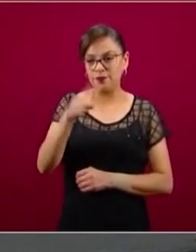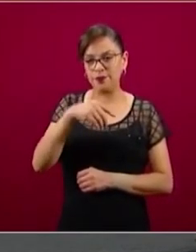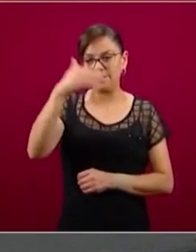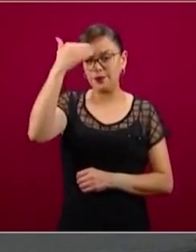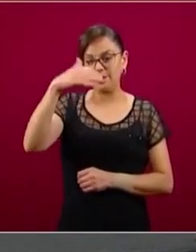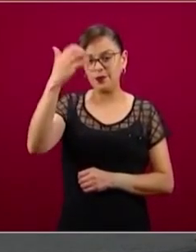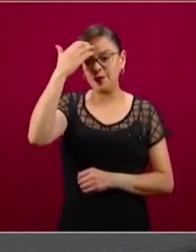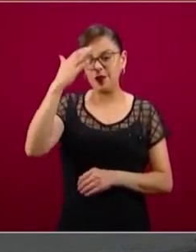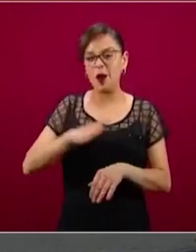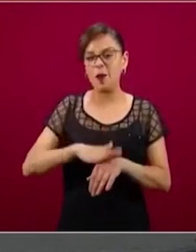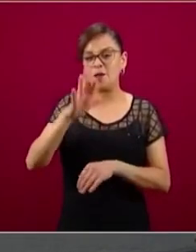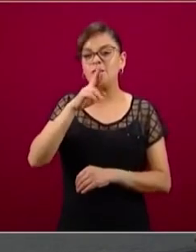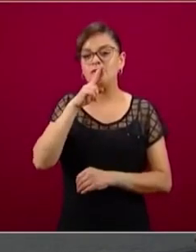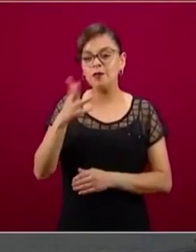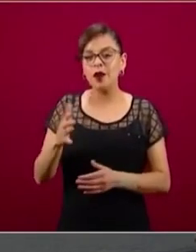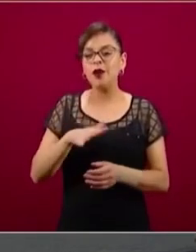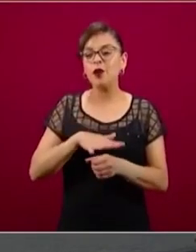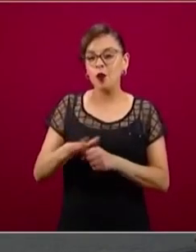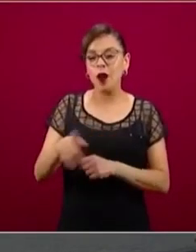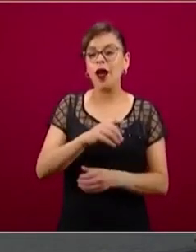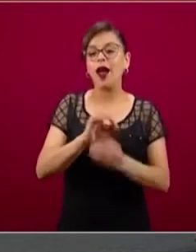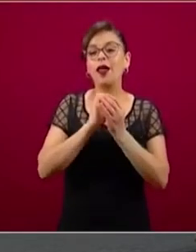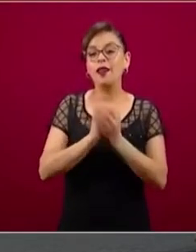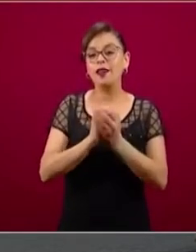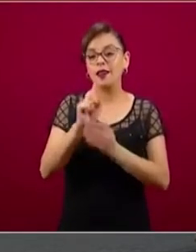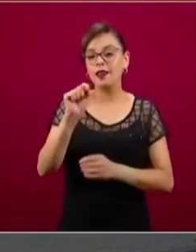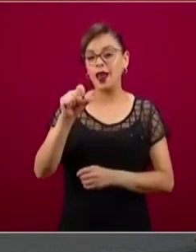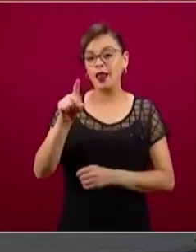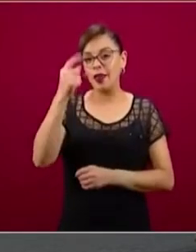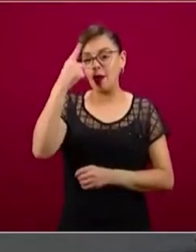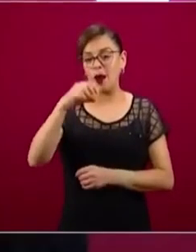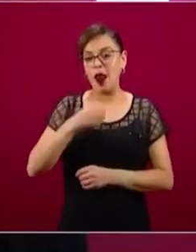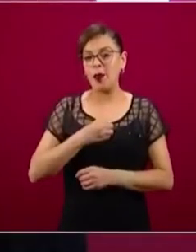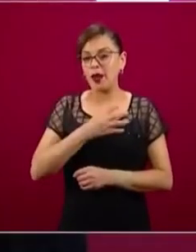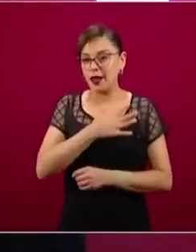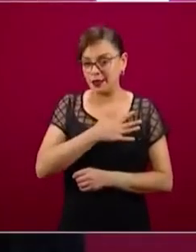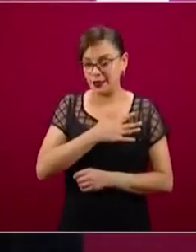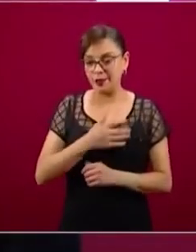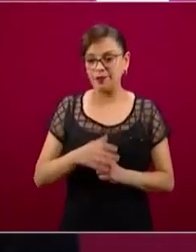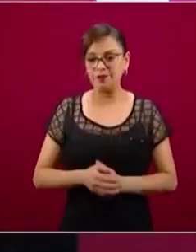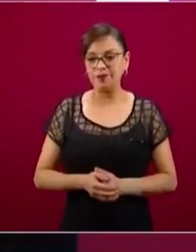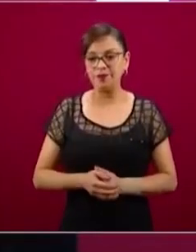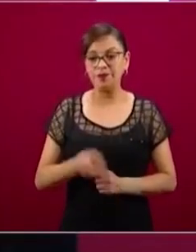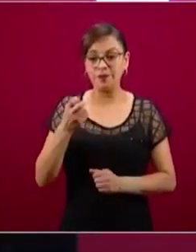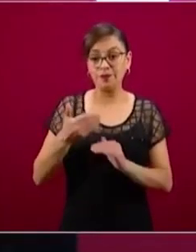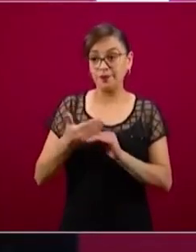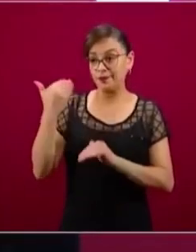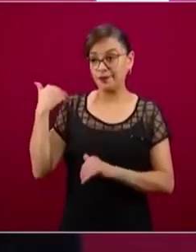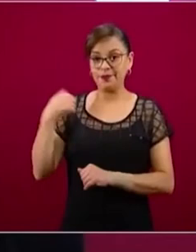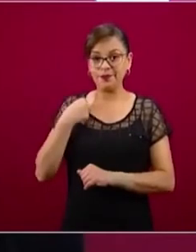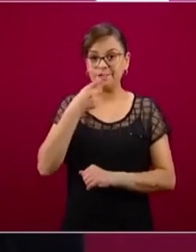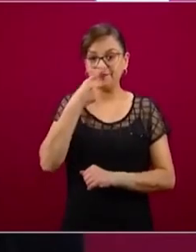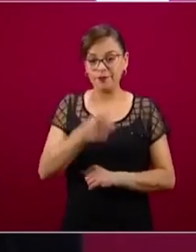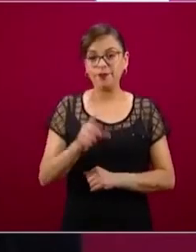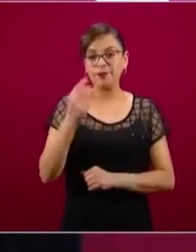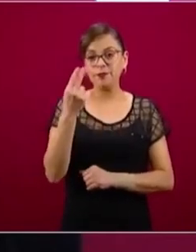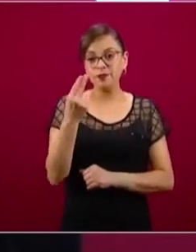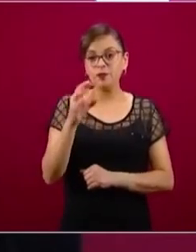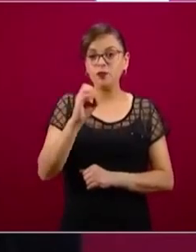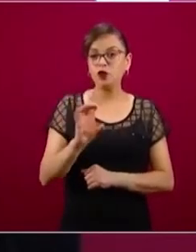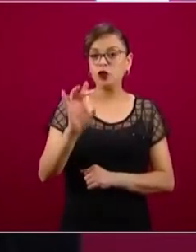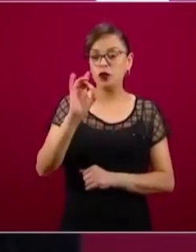bienestar, forma parte de lo que ya se hablaba hace rato de los 25 o 30 programas